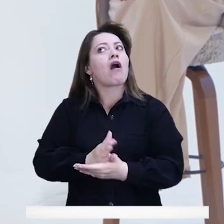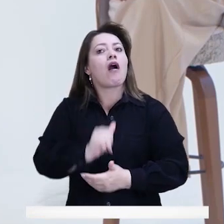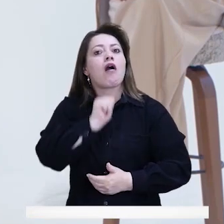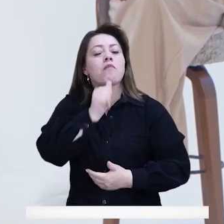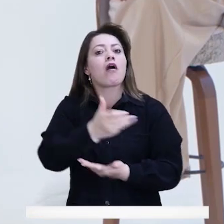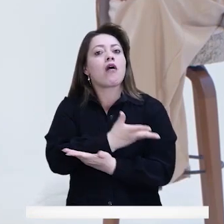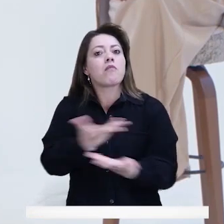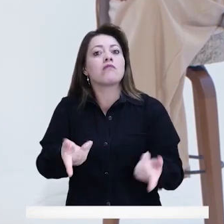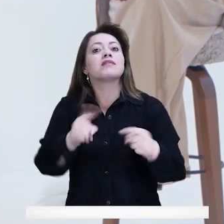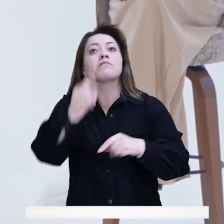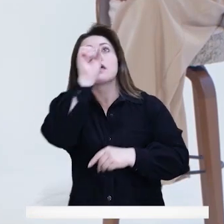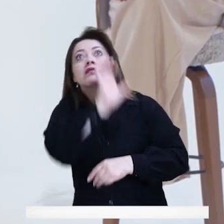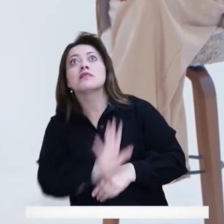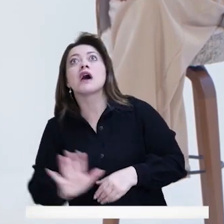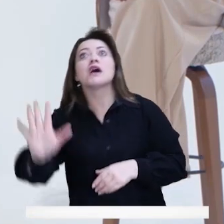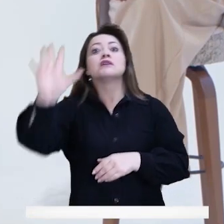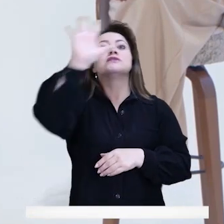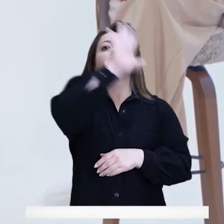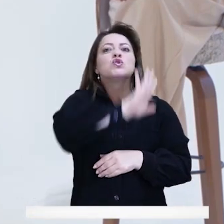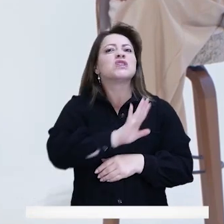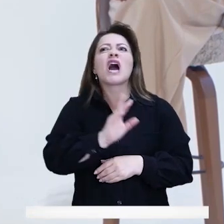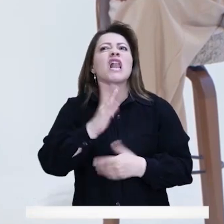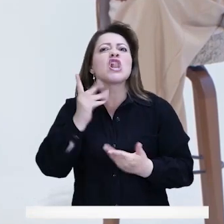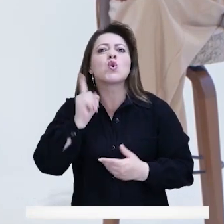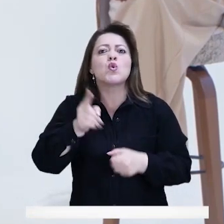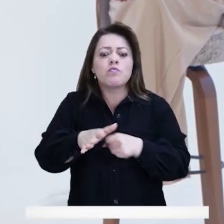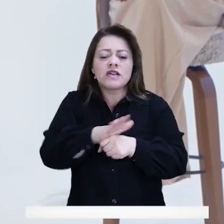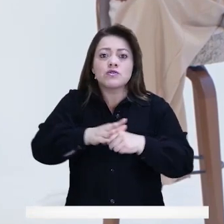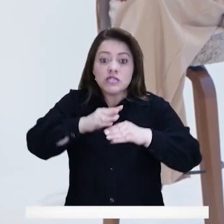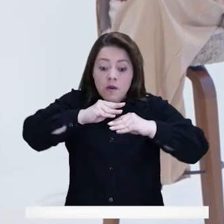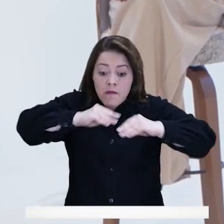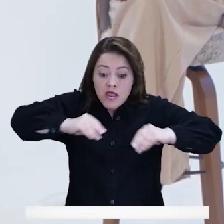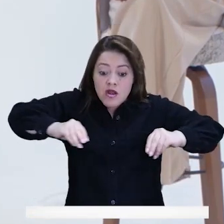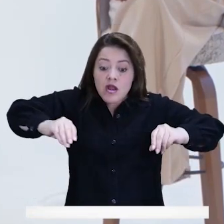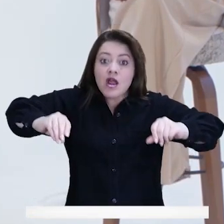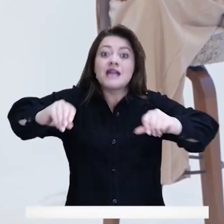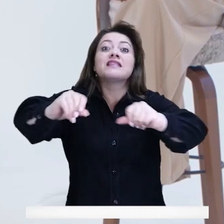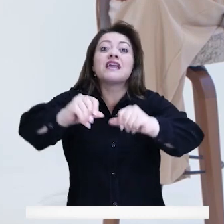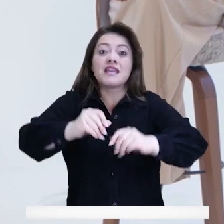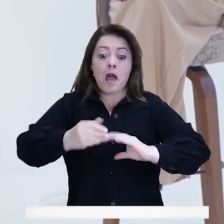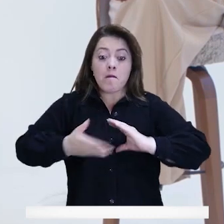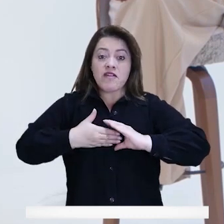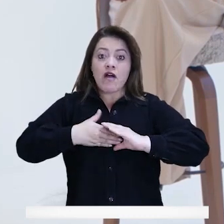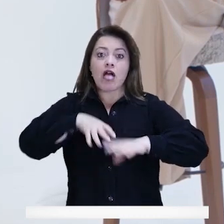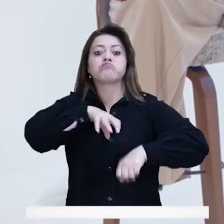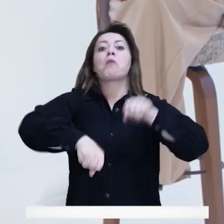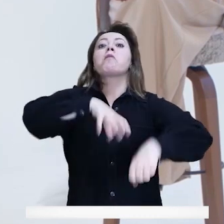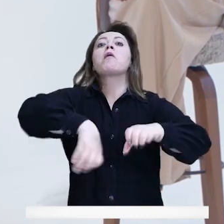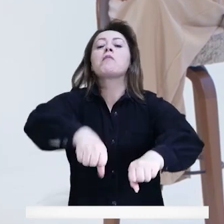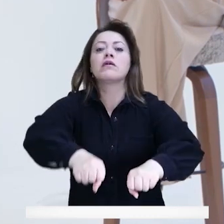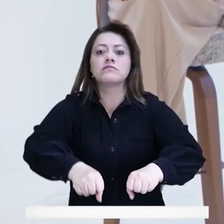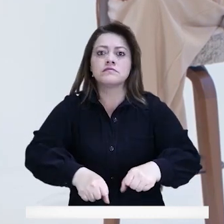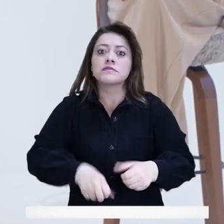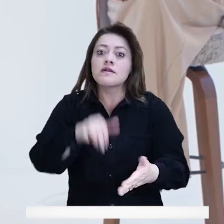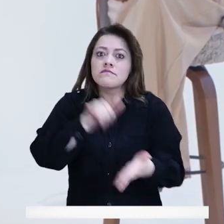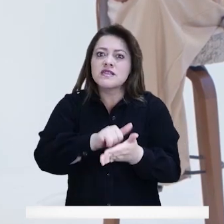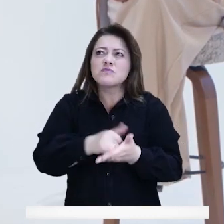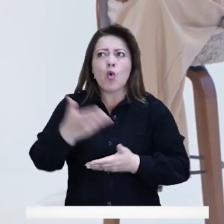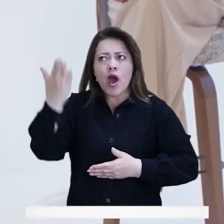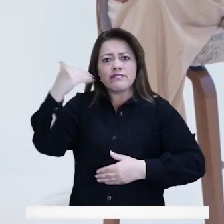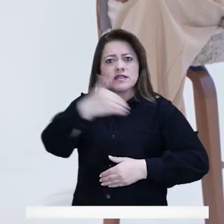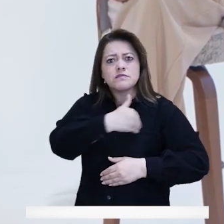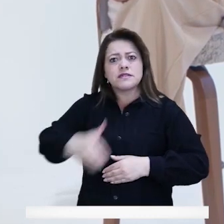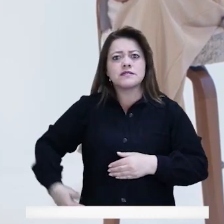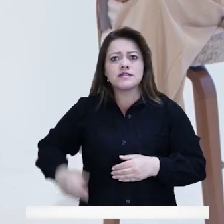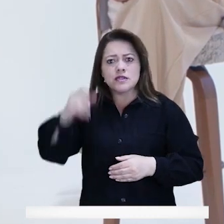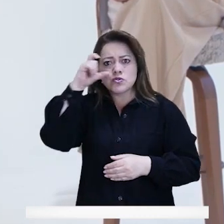agravante, lo que está pasando a nivel nacional con el tema de la propiedad privada, se están tomando las tierras, porque ese fue el mensaje